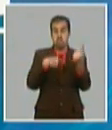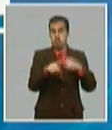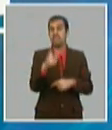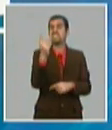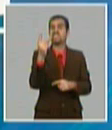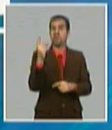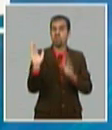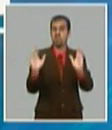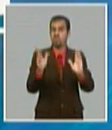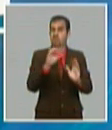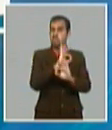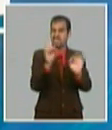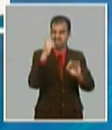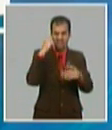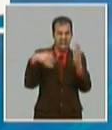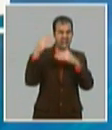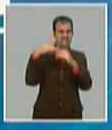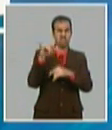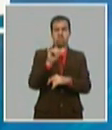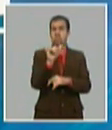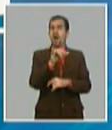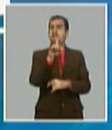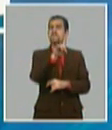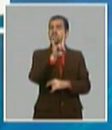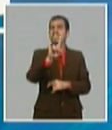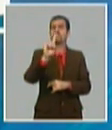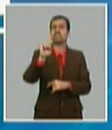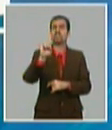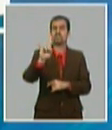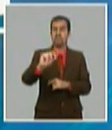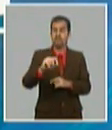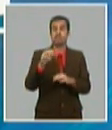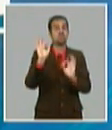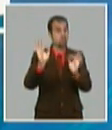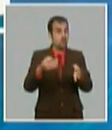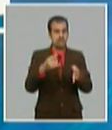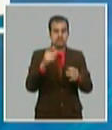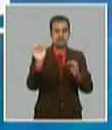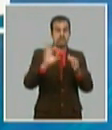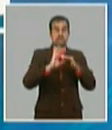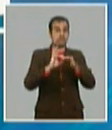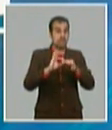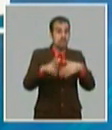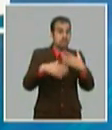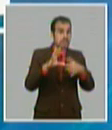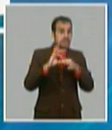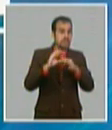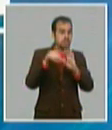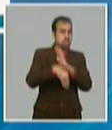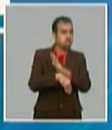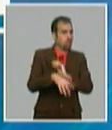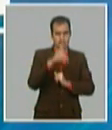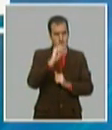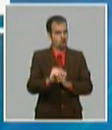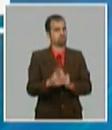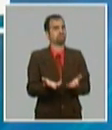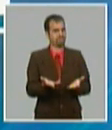fíjense que logramos resistir y estamos casi a 100 del 2018 que creció